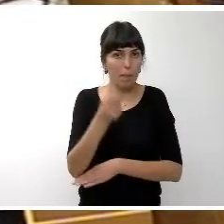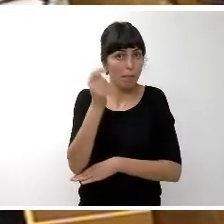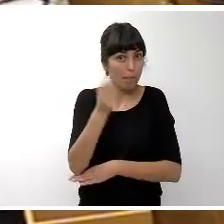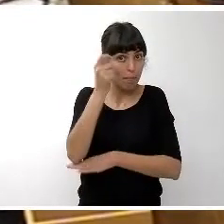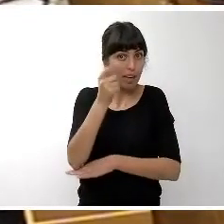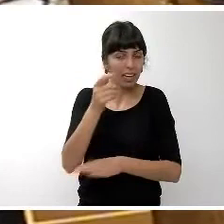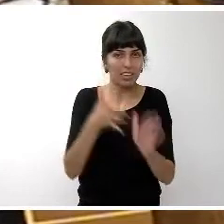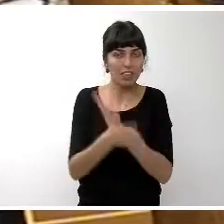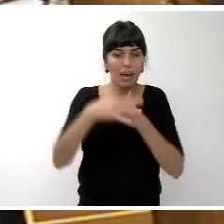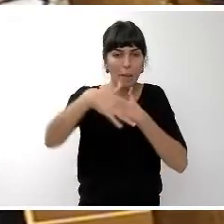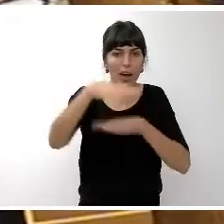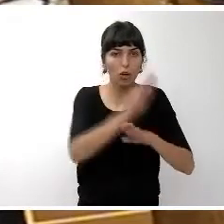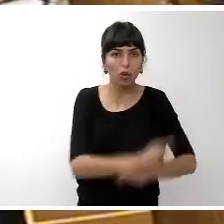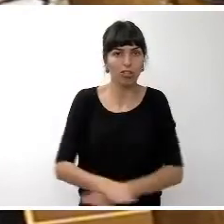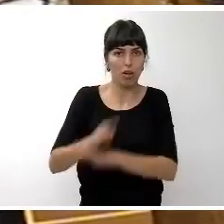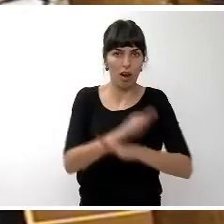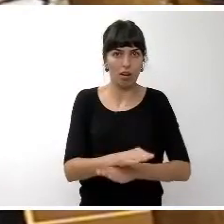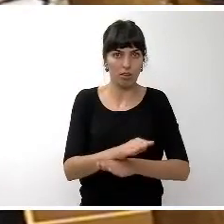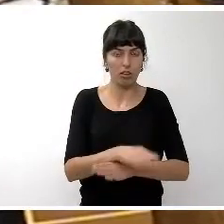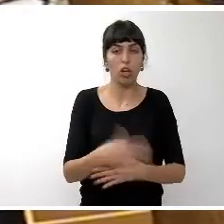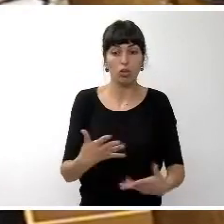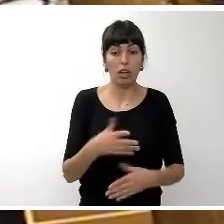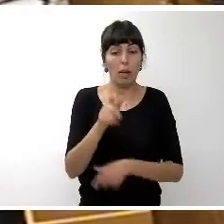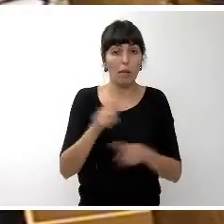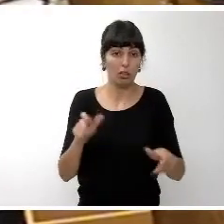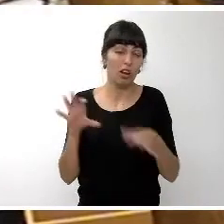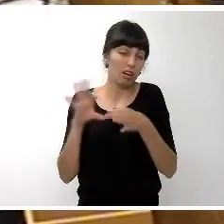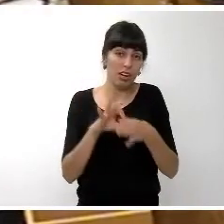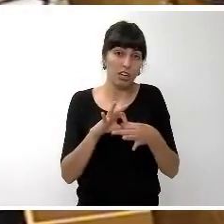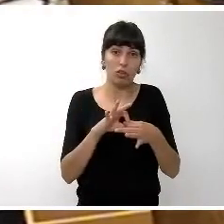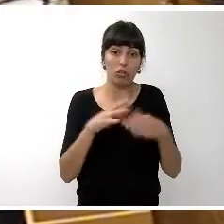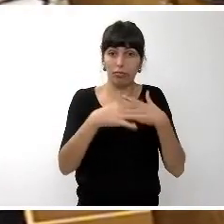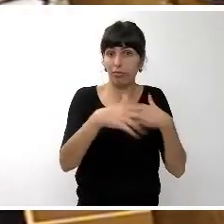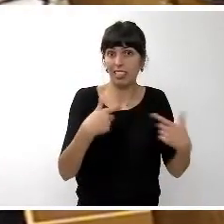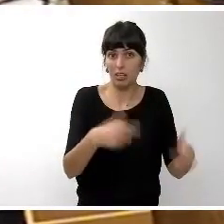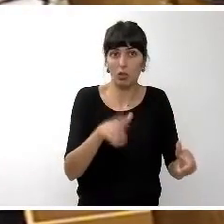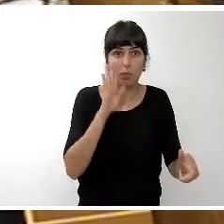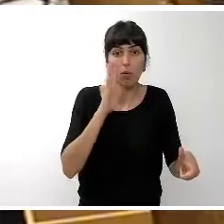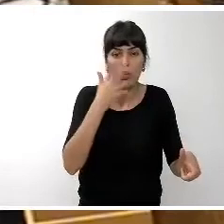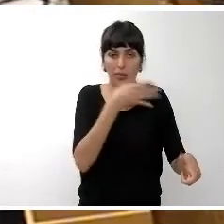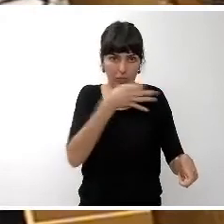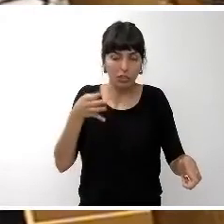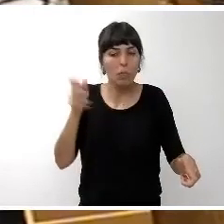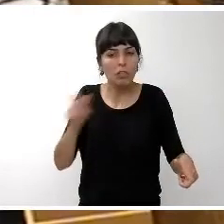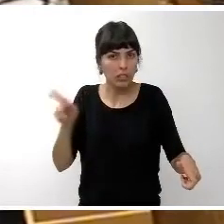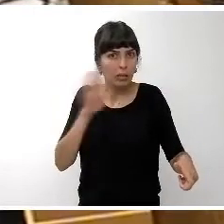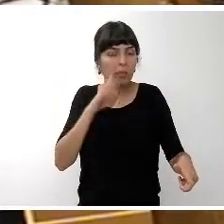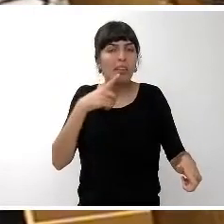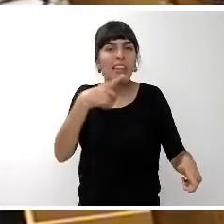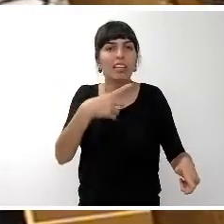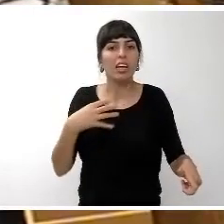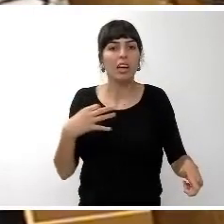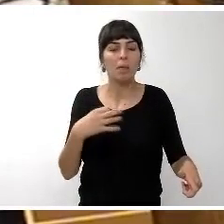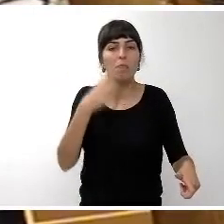conservar el mar y dicen las personas que están vinculadas a este asunto y que conocen este asunto que la